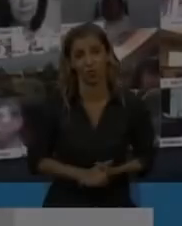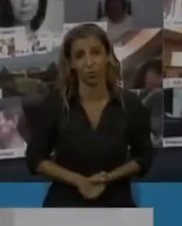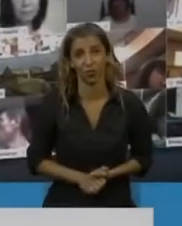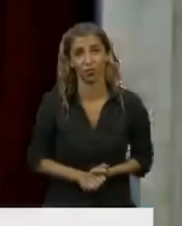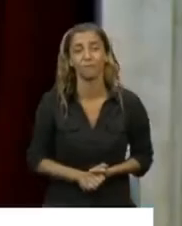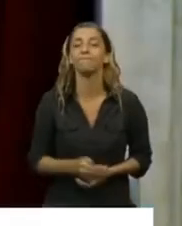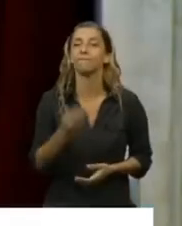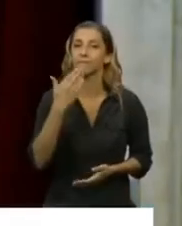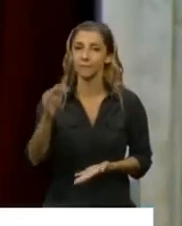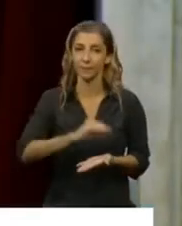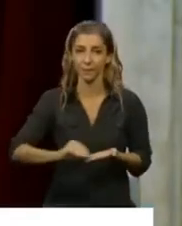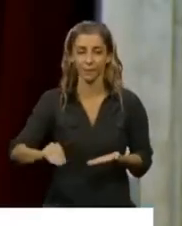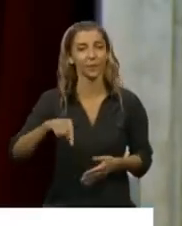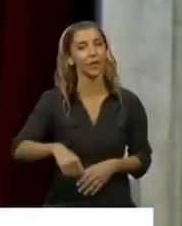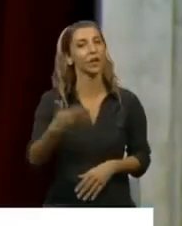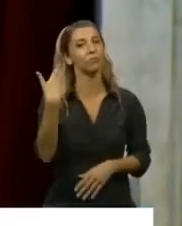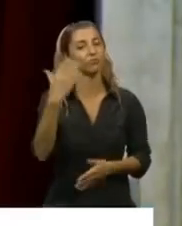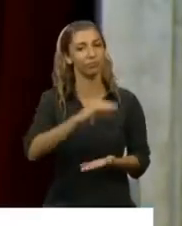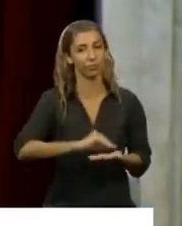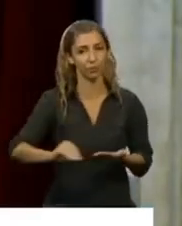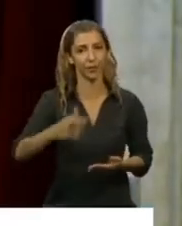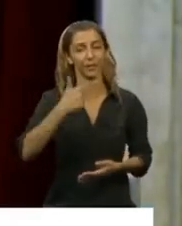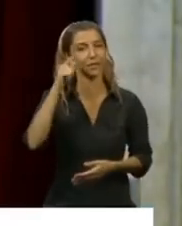Tiene la palabra el diputado Américo Carlos Selva.